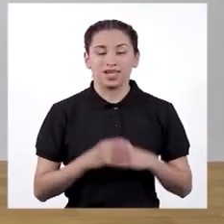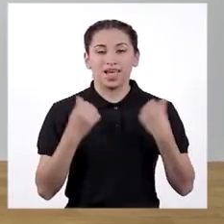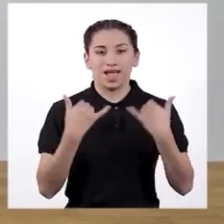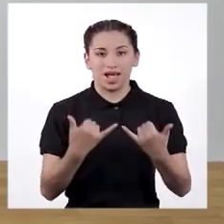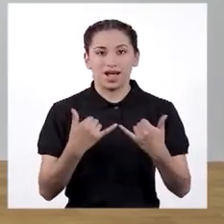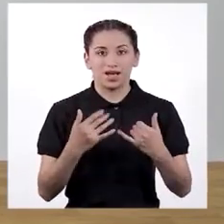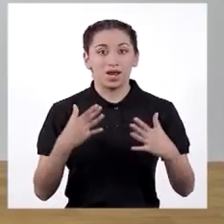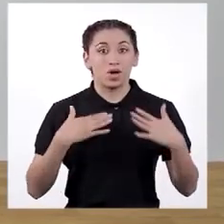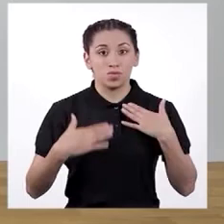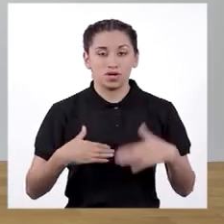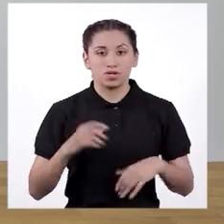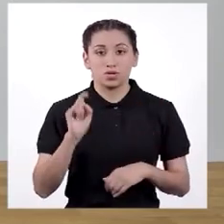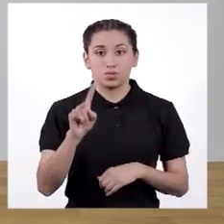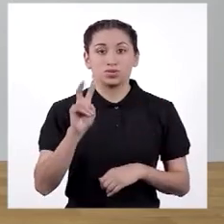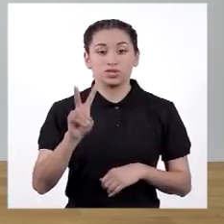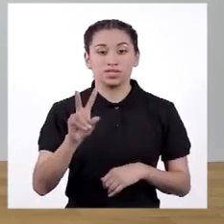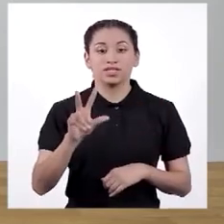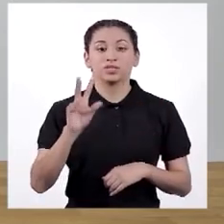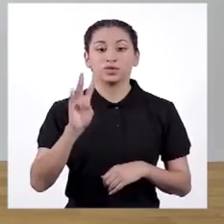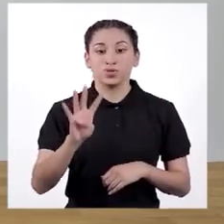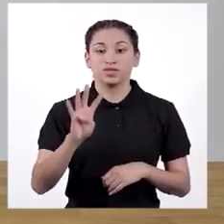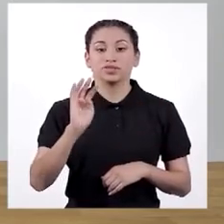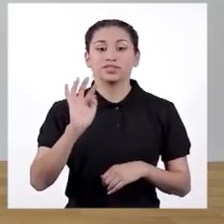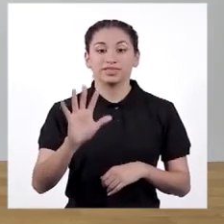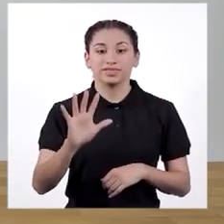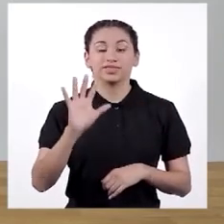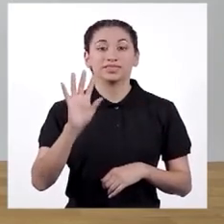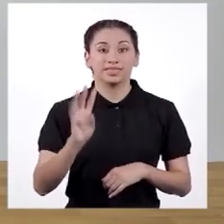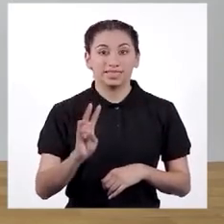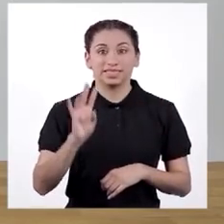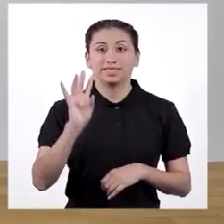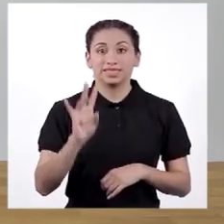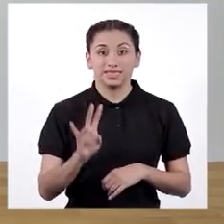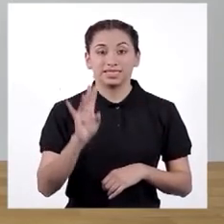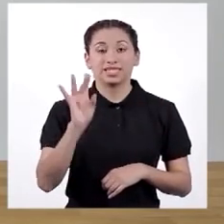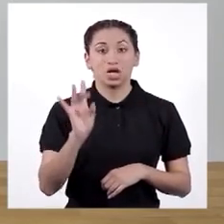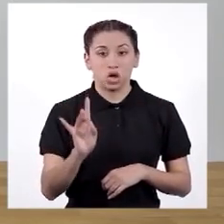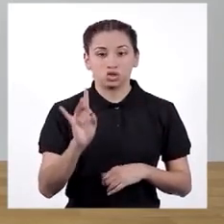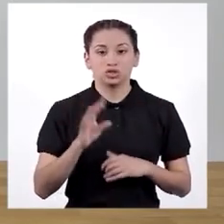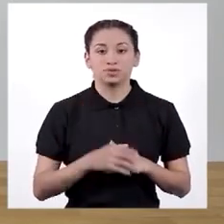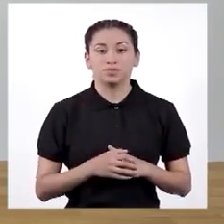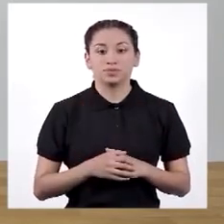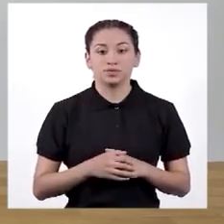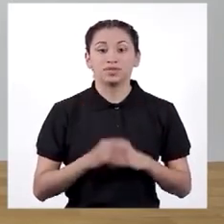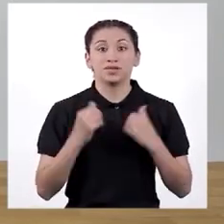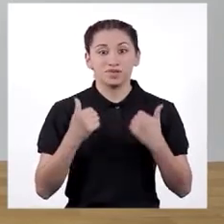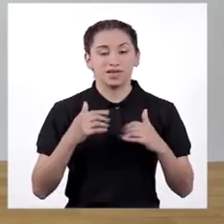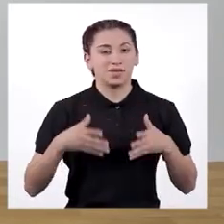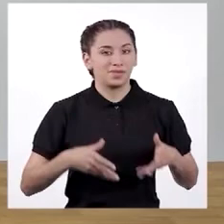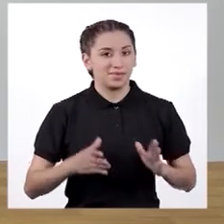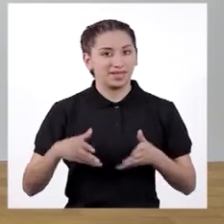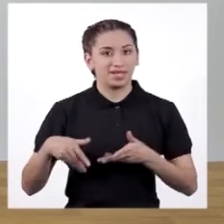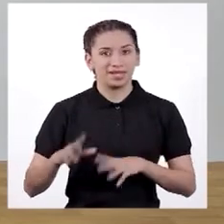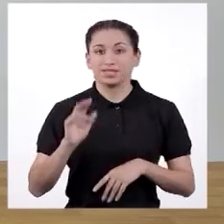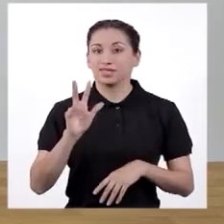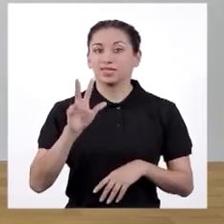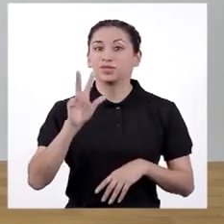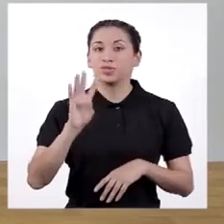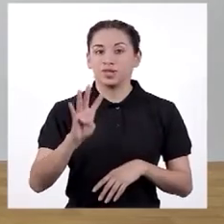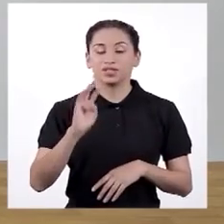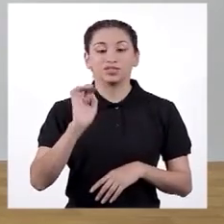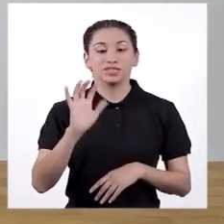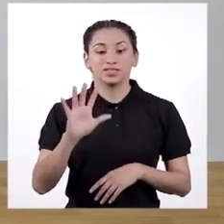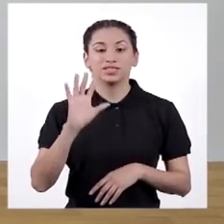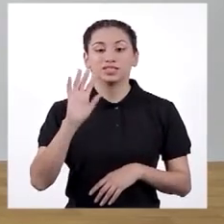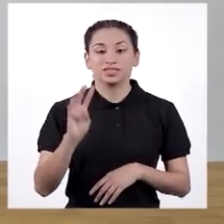8. Ahora, sobre el pecho. 1, 2, 3, 4, 5, 6, 7, 8. Piernas. 1,